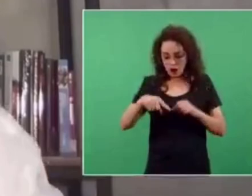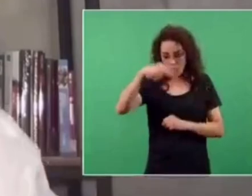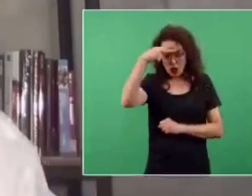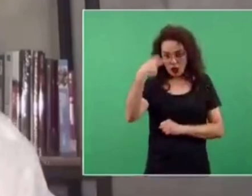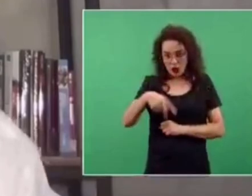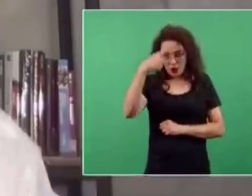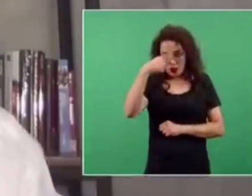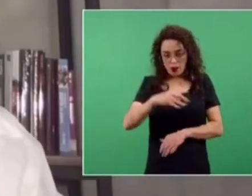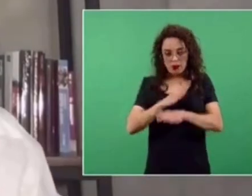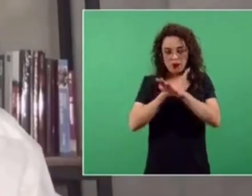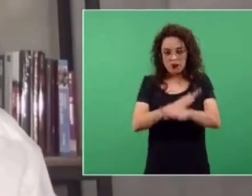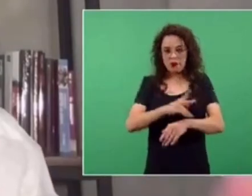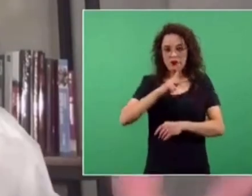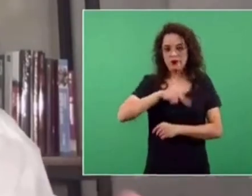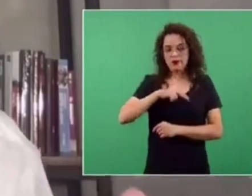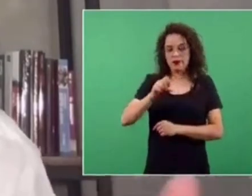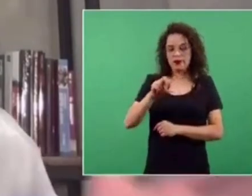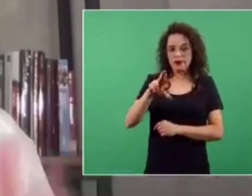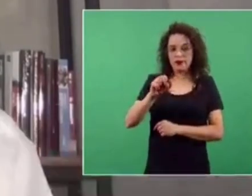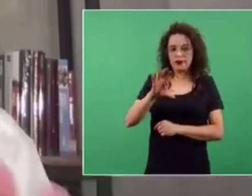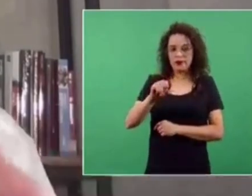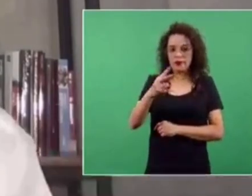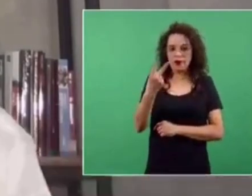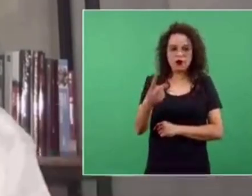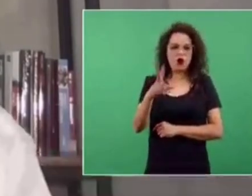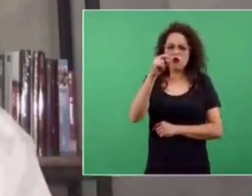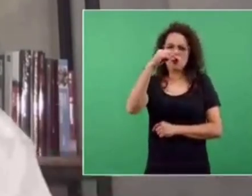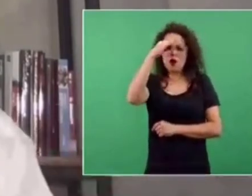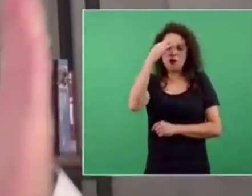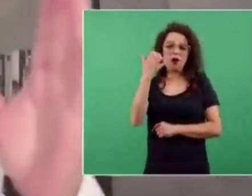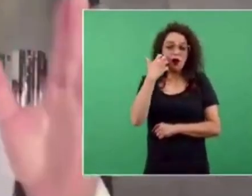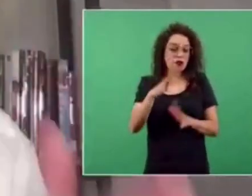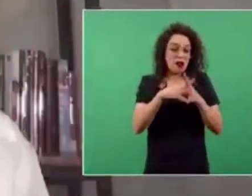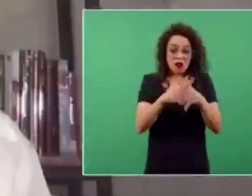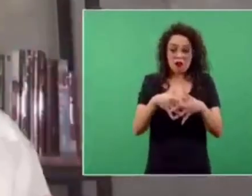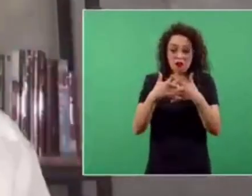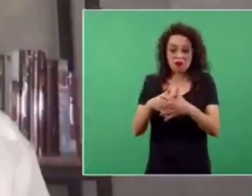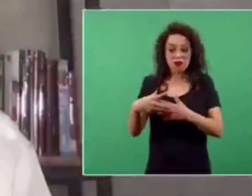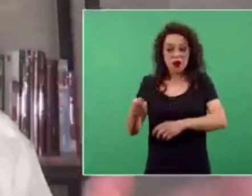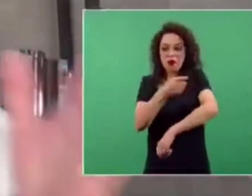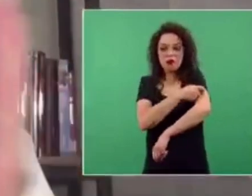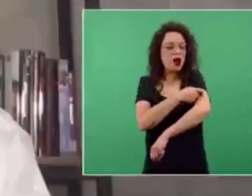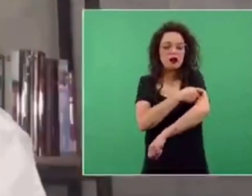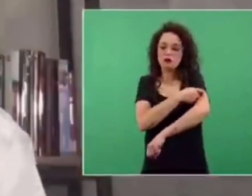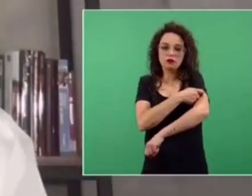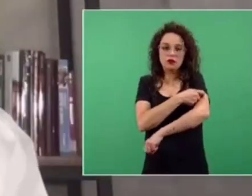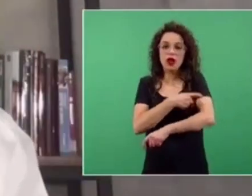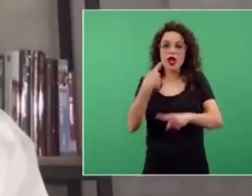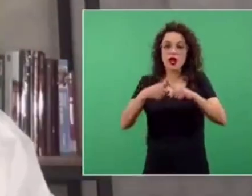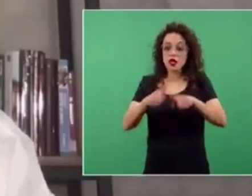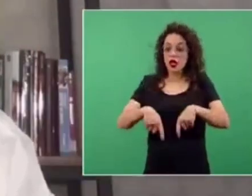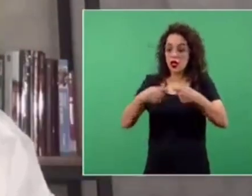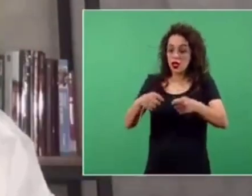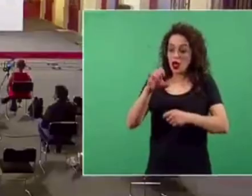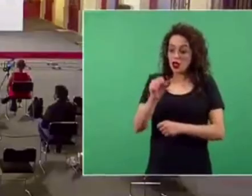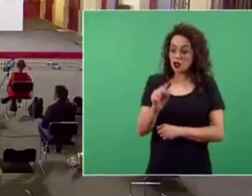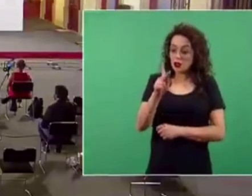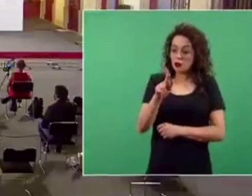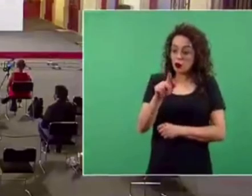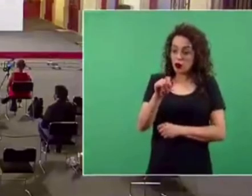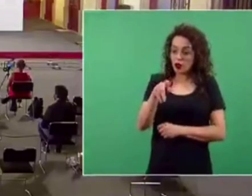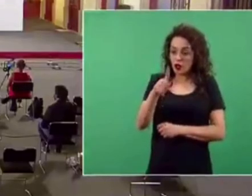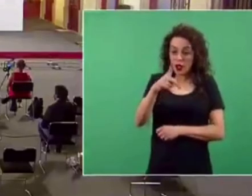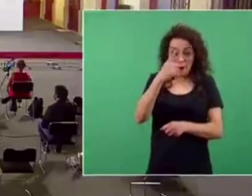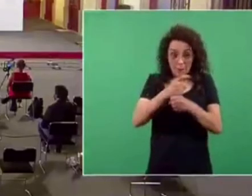no tenemos ninguna intención de hacer mezclas de vacunas. Quien recibe Sputnik, su segunda dosis será Sputnik. Quien